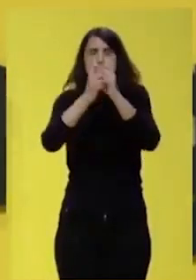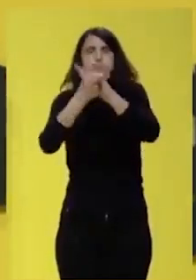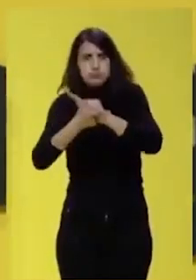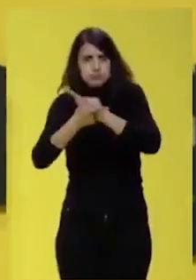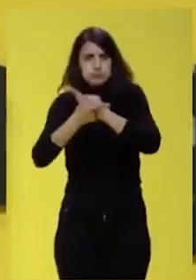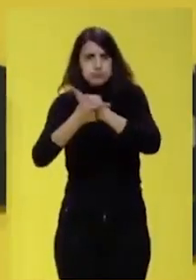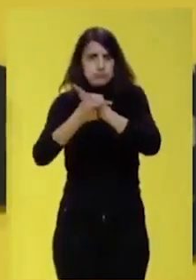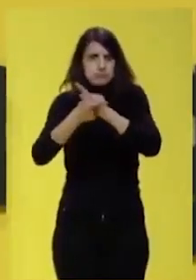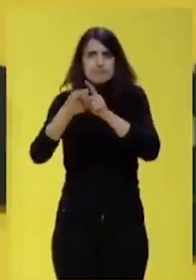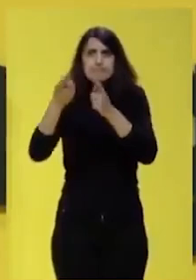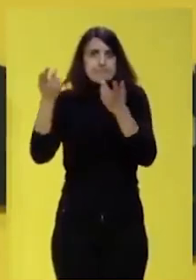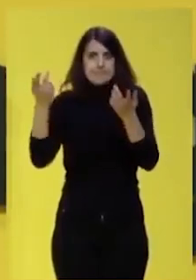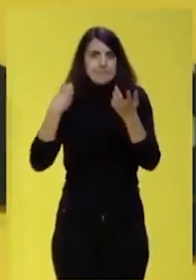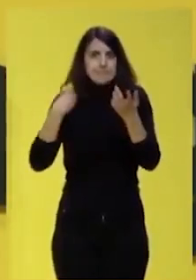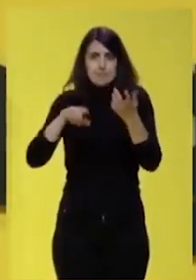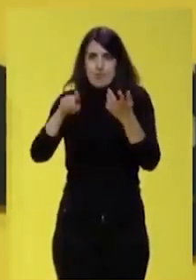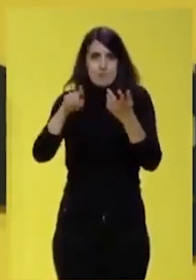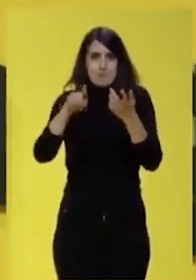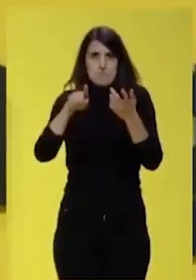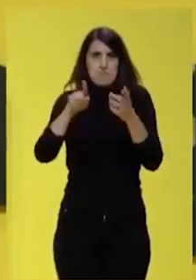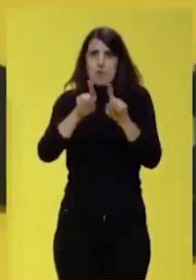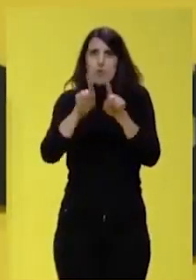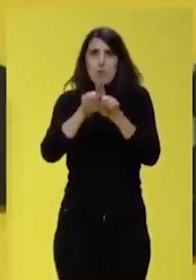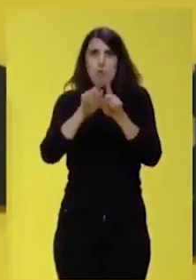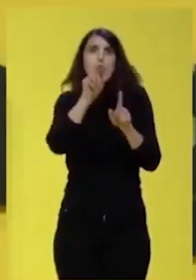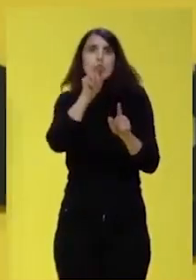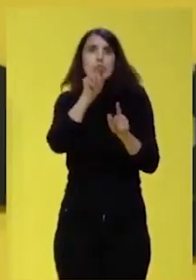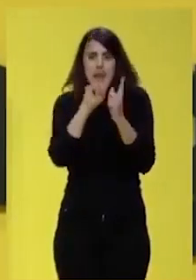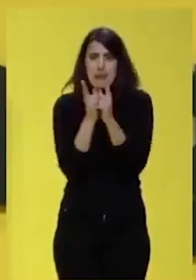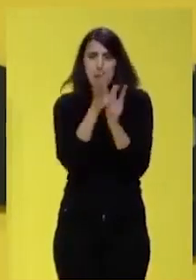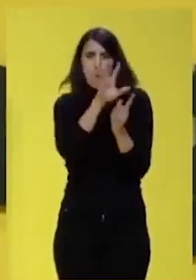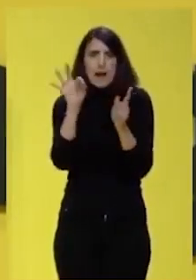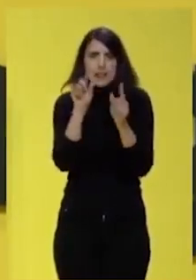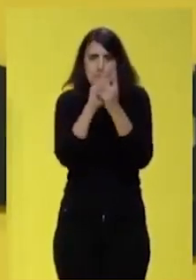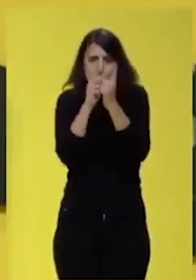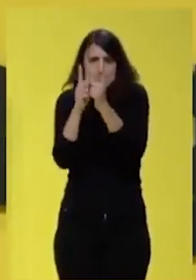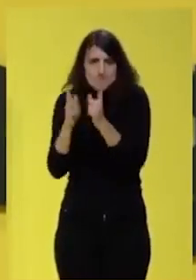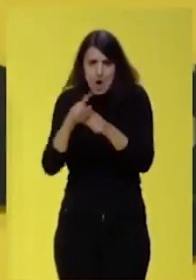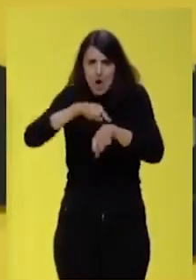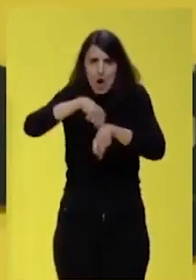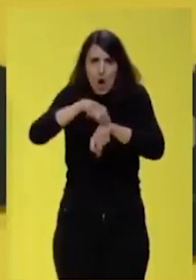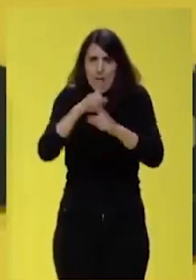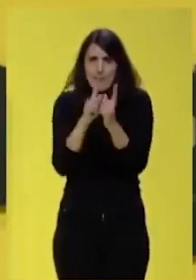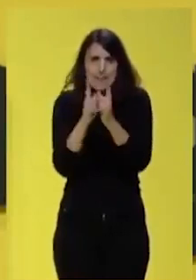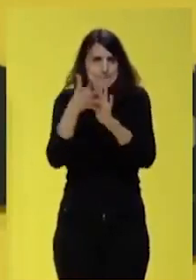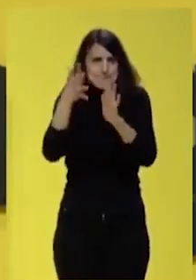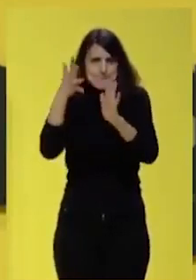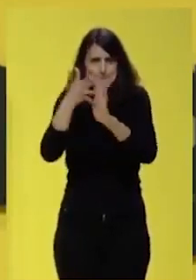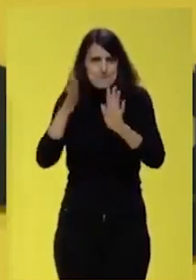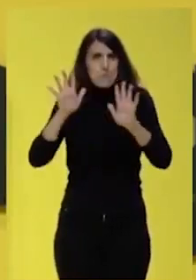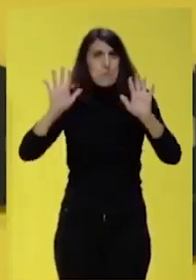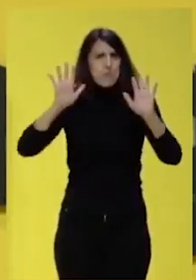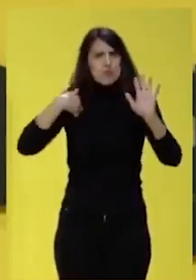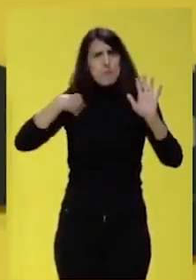algo, o tratan de hacerlo convertir en algo de 40 caracteres inmediato, que dure apenas unas horas, etc. Y, sin embargo,